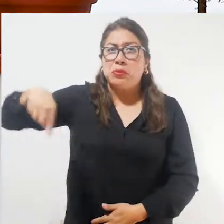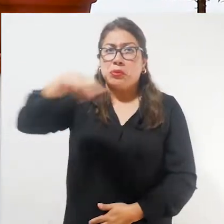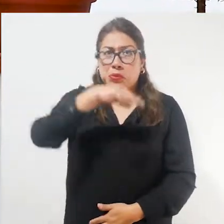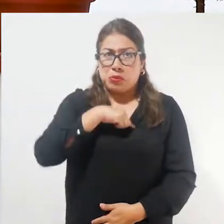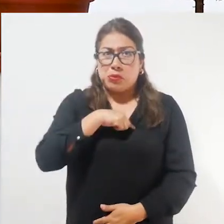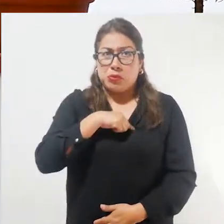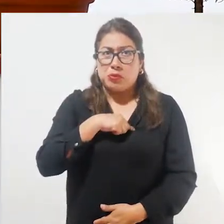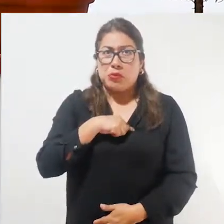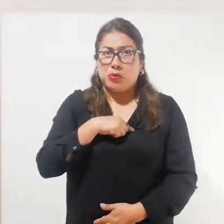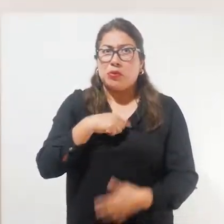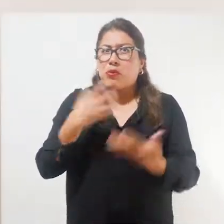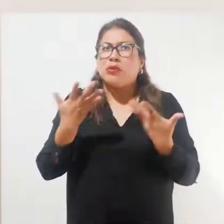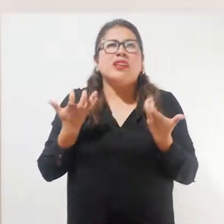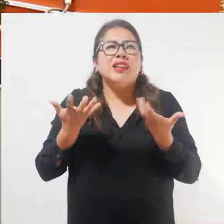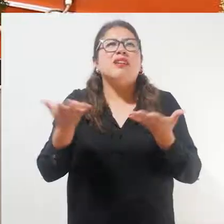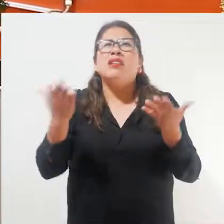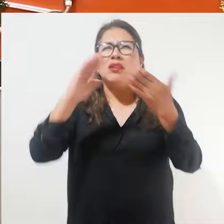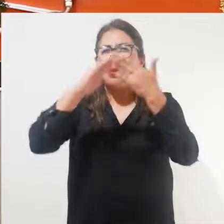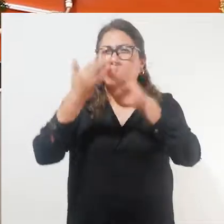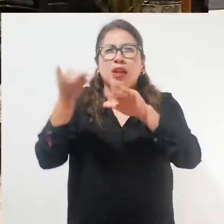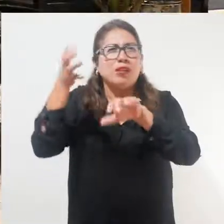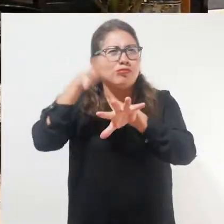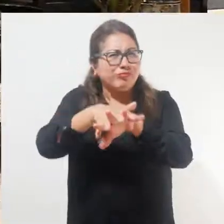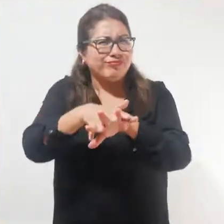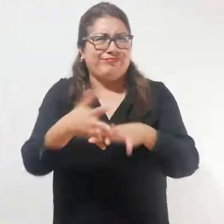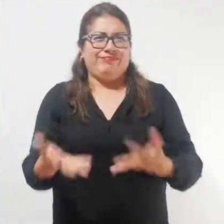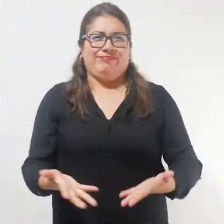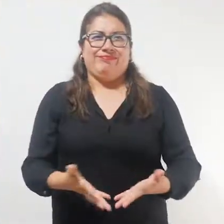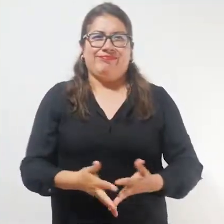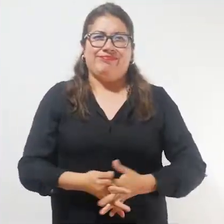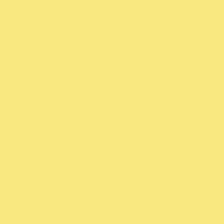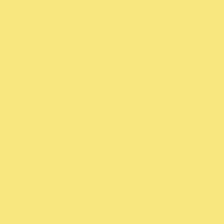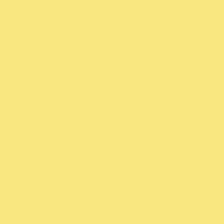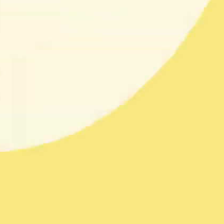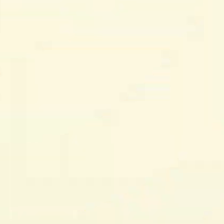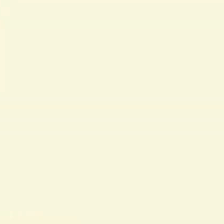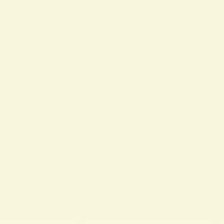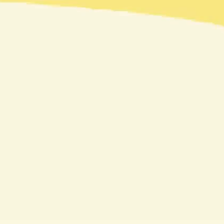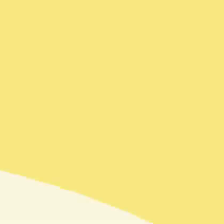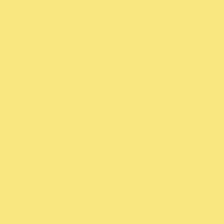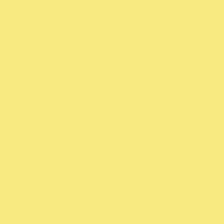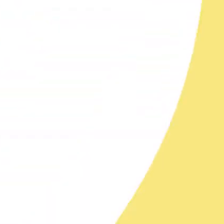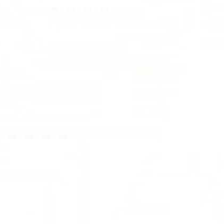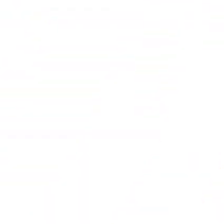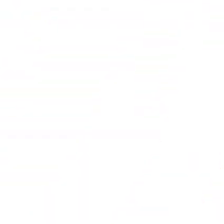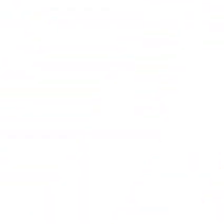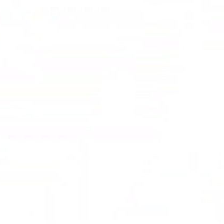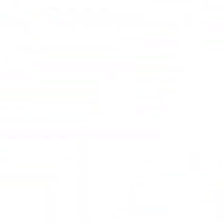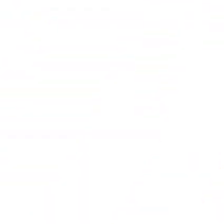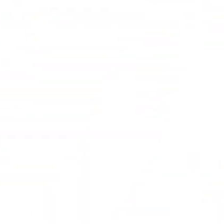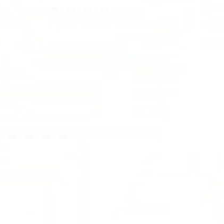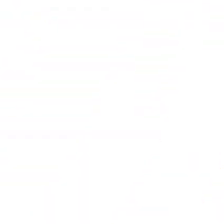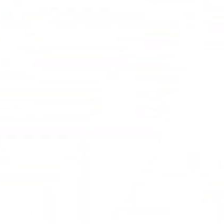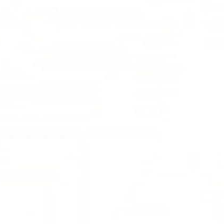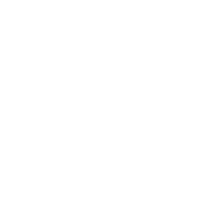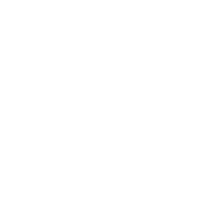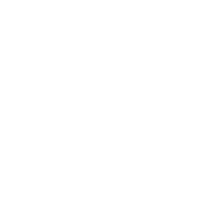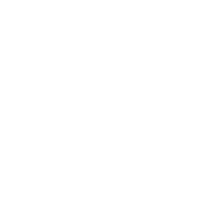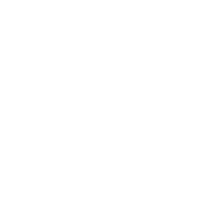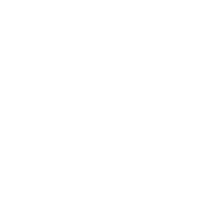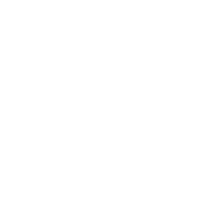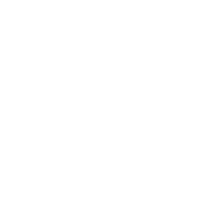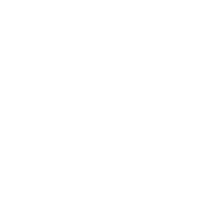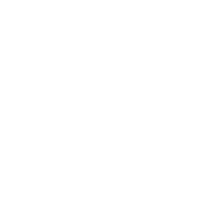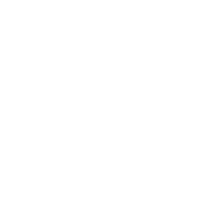Nosotros tenemos una sociedad más inclusiva. Es tiempo de ponernos en Modo